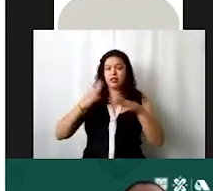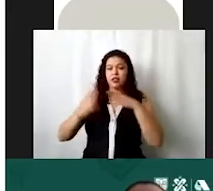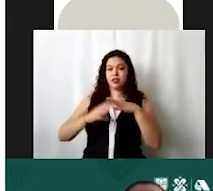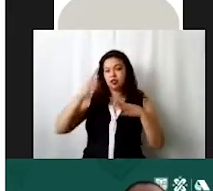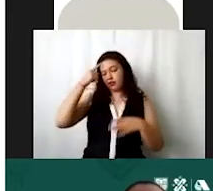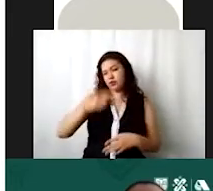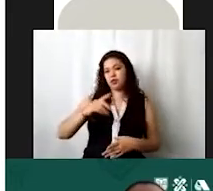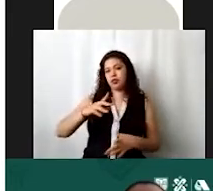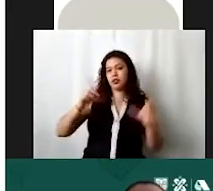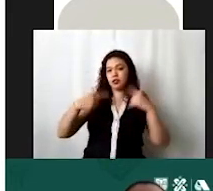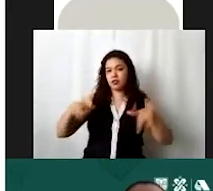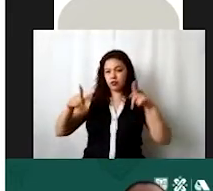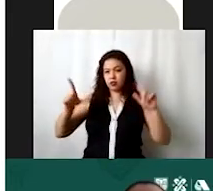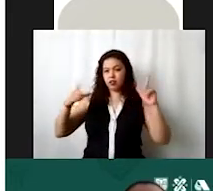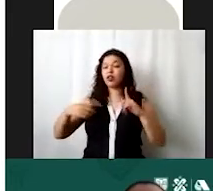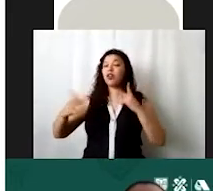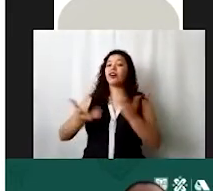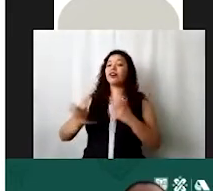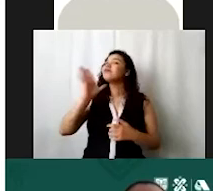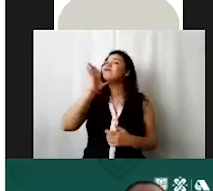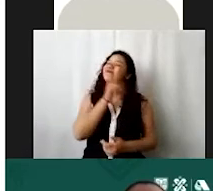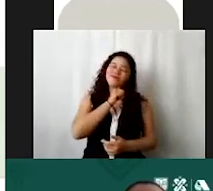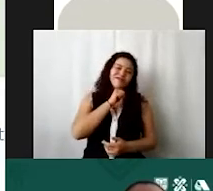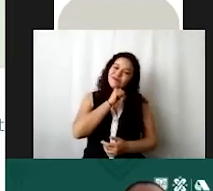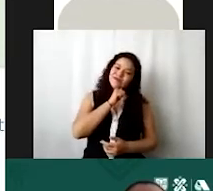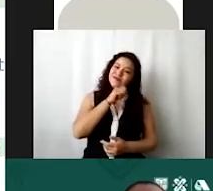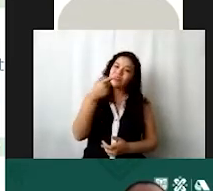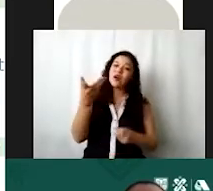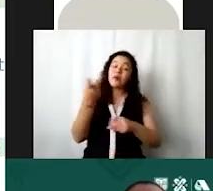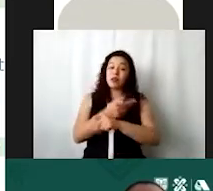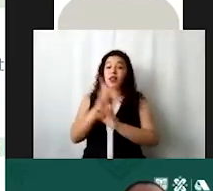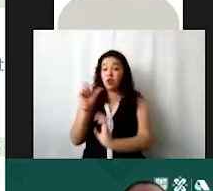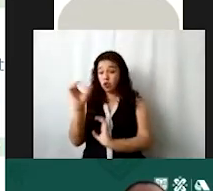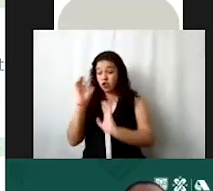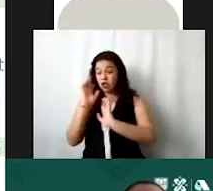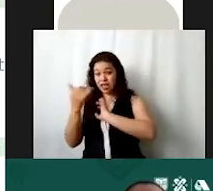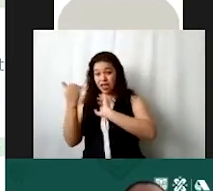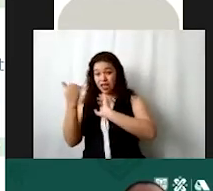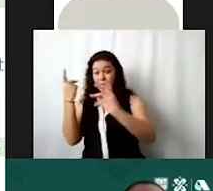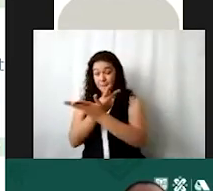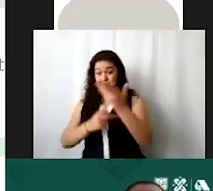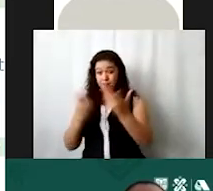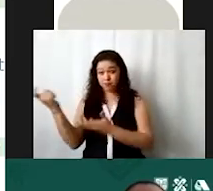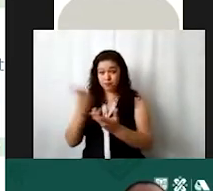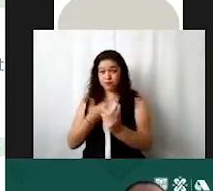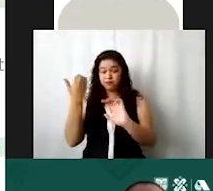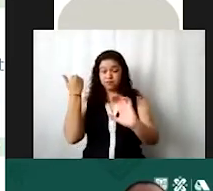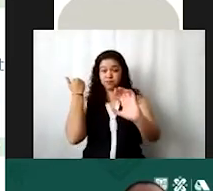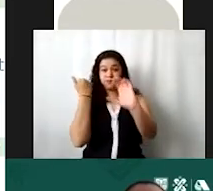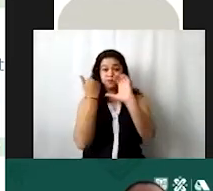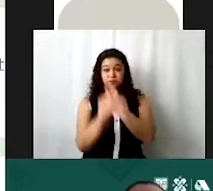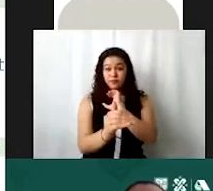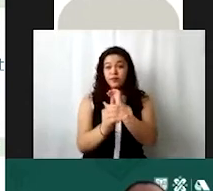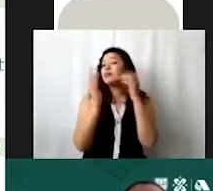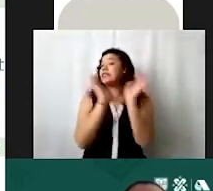pantallas que vimos ya no lo podría yo hacer porque eso es lo que sucede cuando tú ya mandas tu programa de trabajo y tu peso expuesto tú ya no puedes